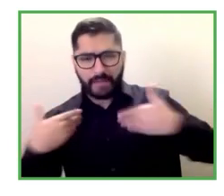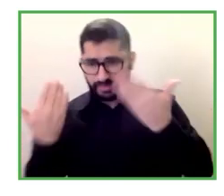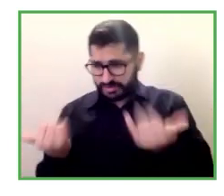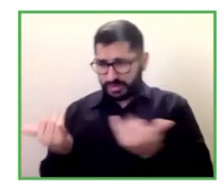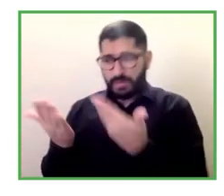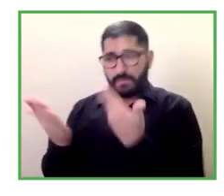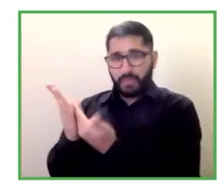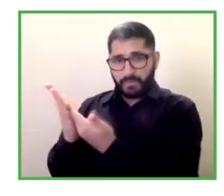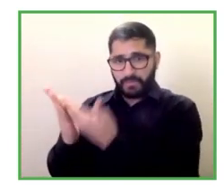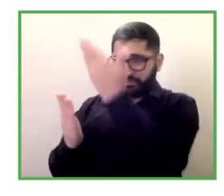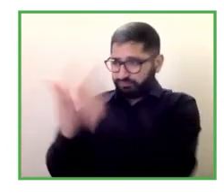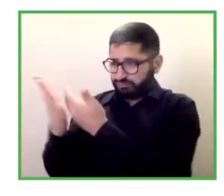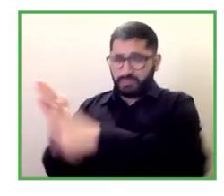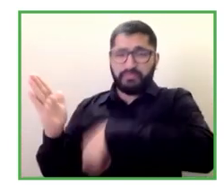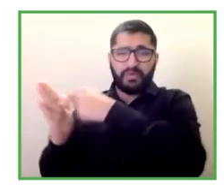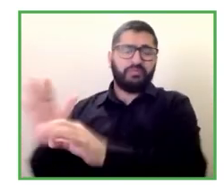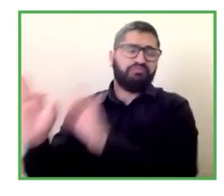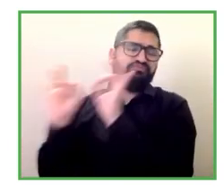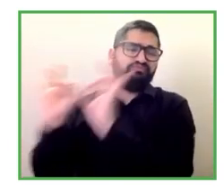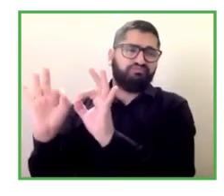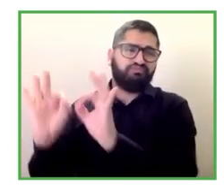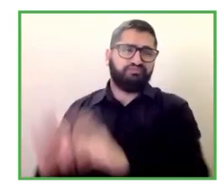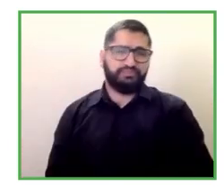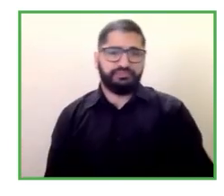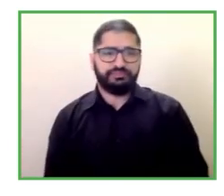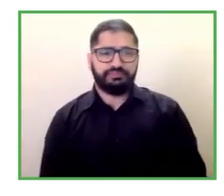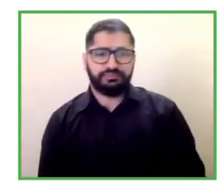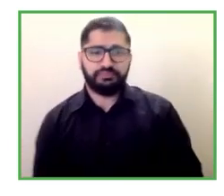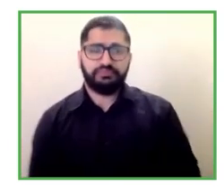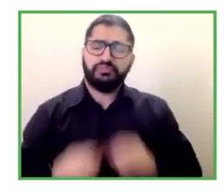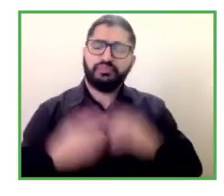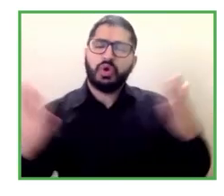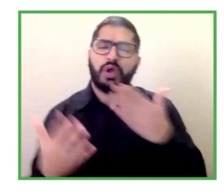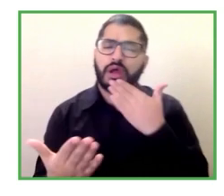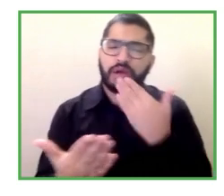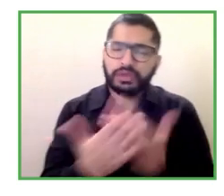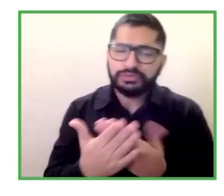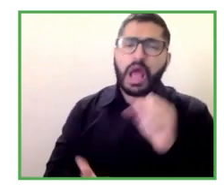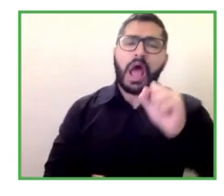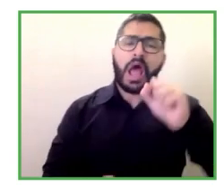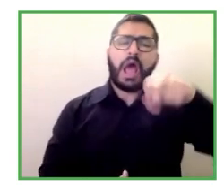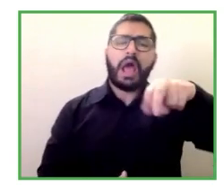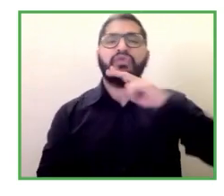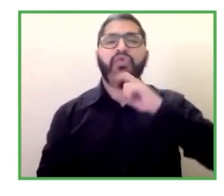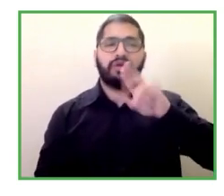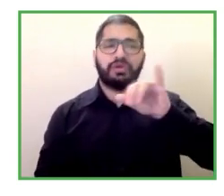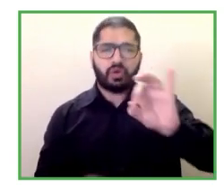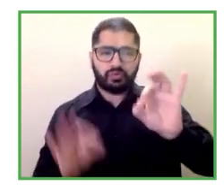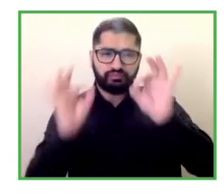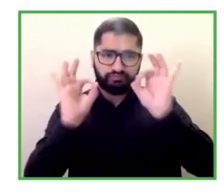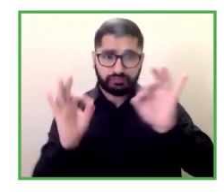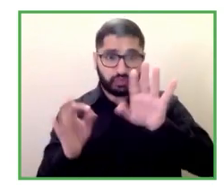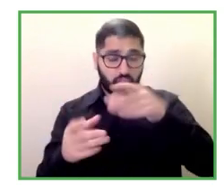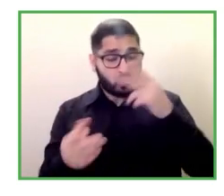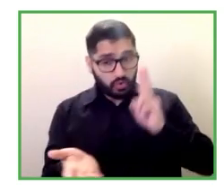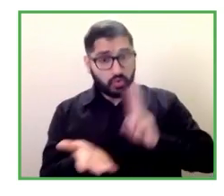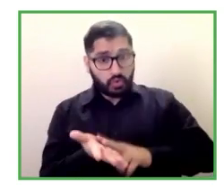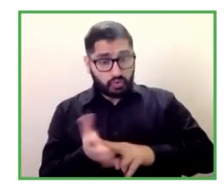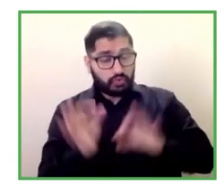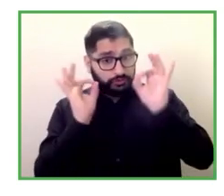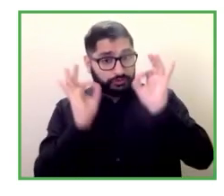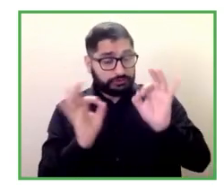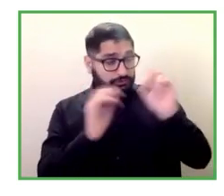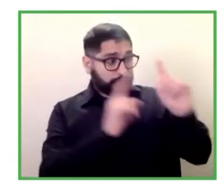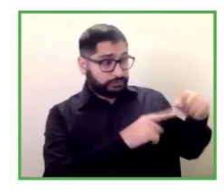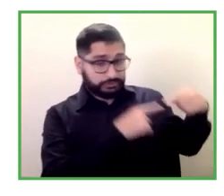Muchas gracias Antonio muy interesante y la verdad es que el trabajo 20 años no habrá sido fácil en muchos momentos y enhorabuena enhorabuena por toda esa